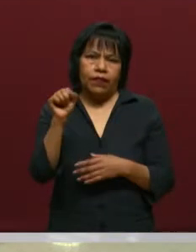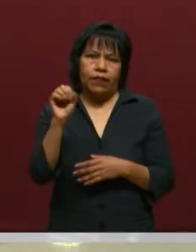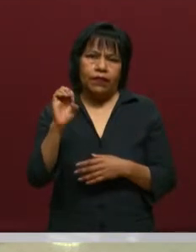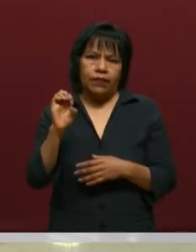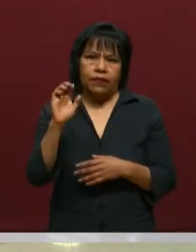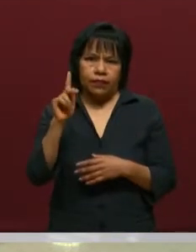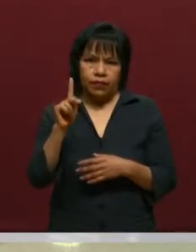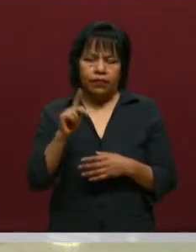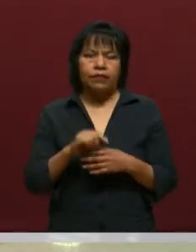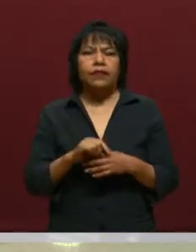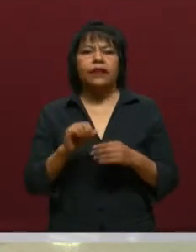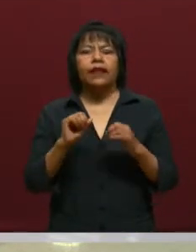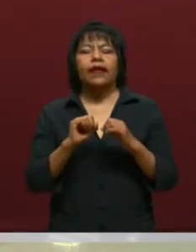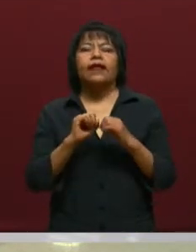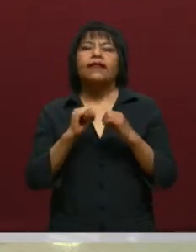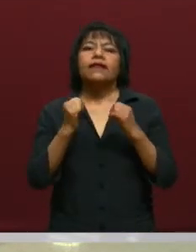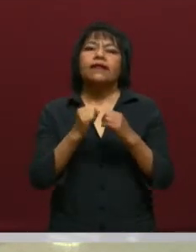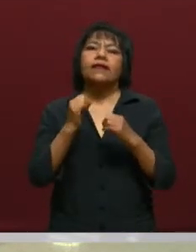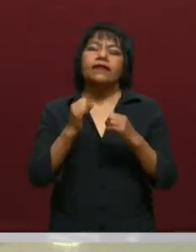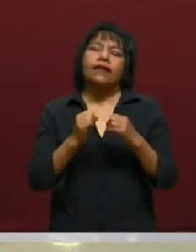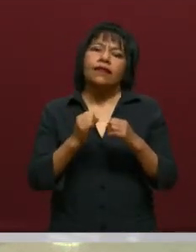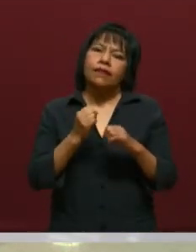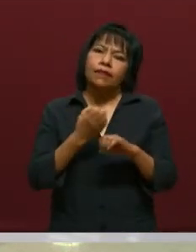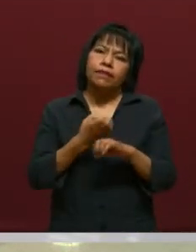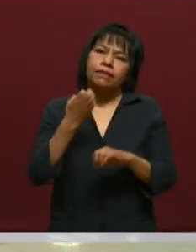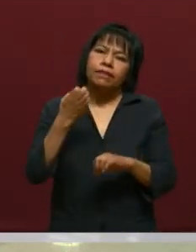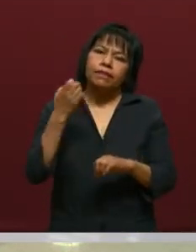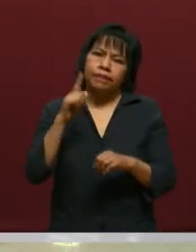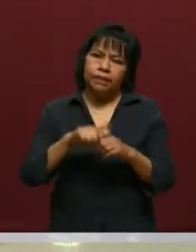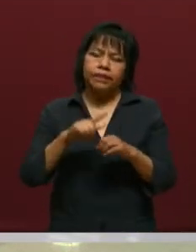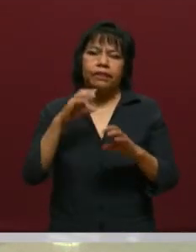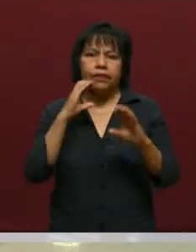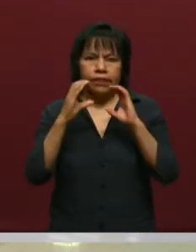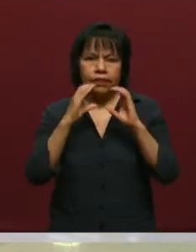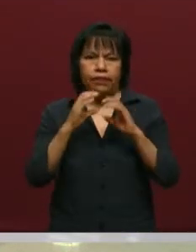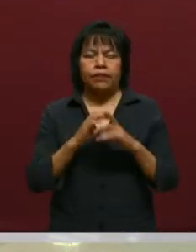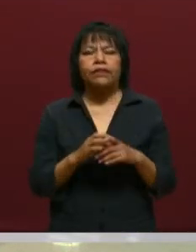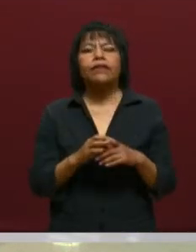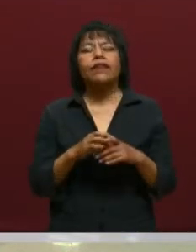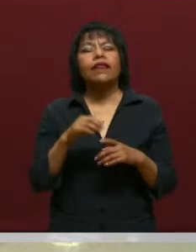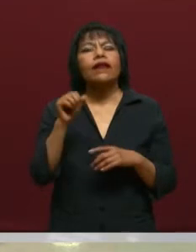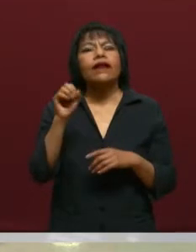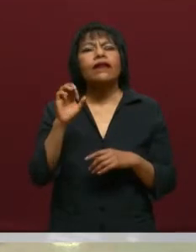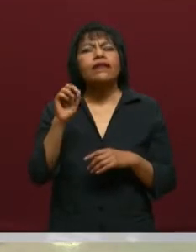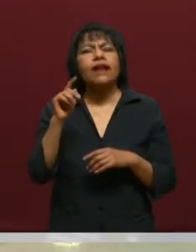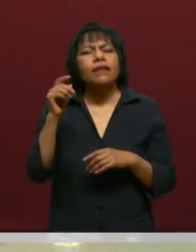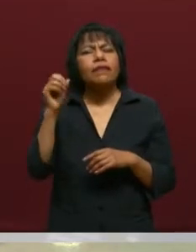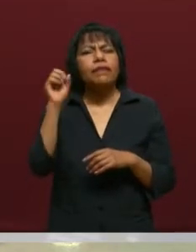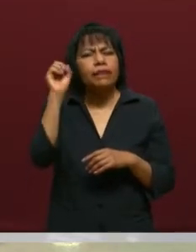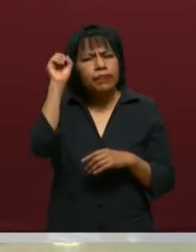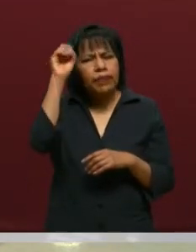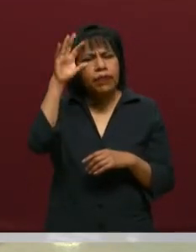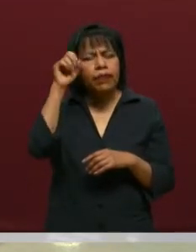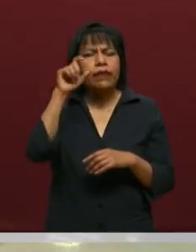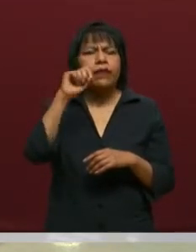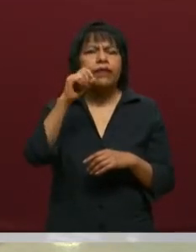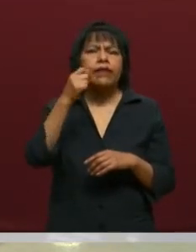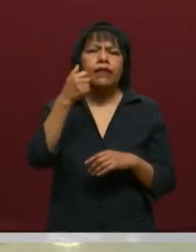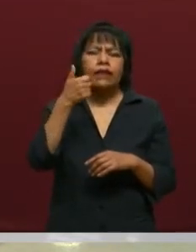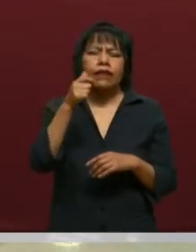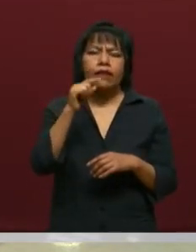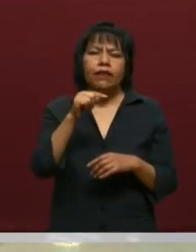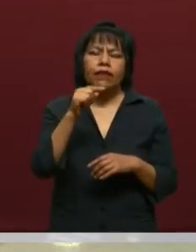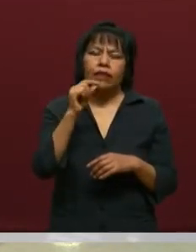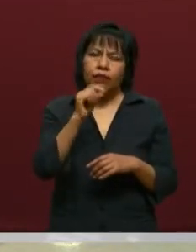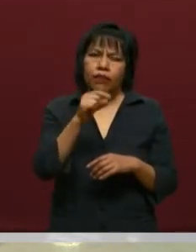Educación y el Sistema Estatal de Telecomunicaciones. Transmitimos a través de CTV por el canal 26.1